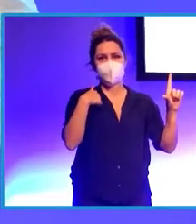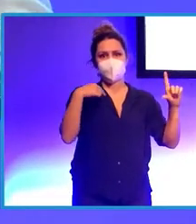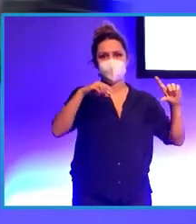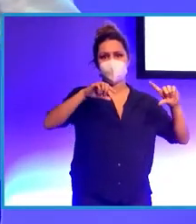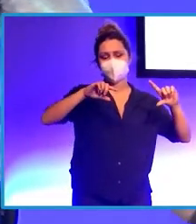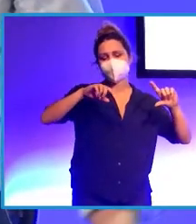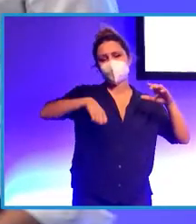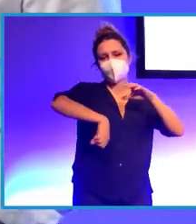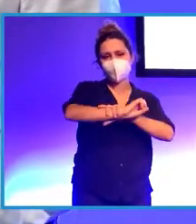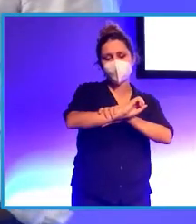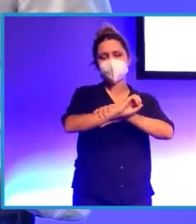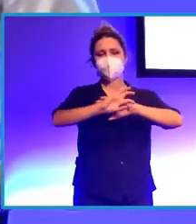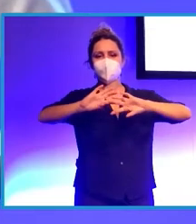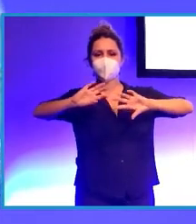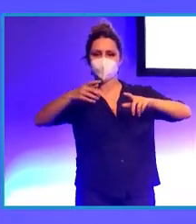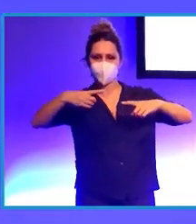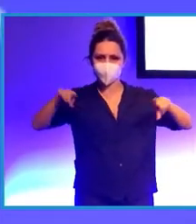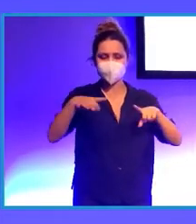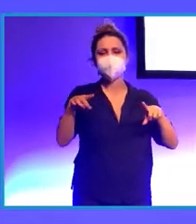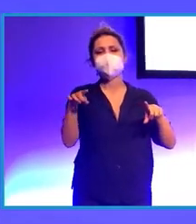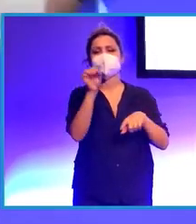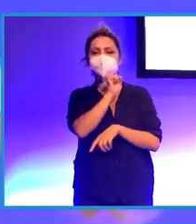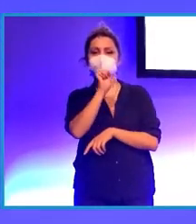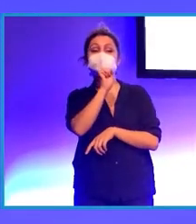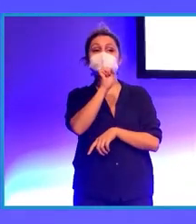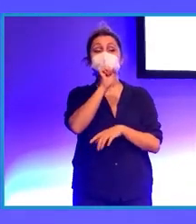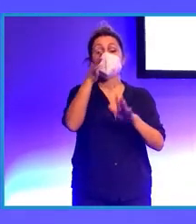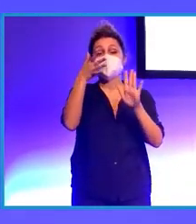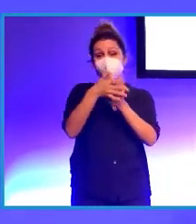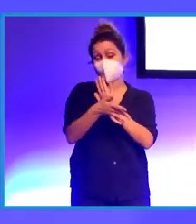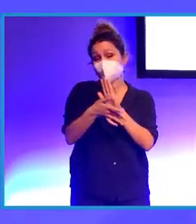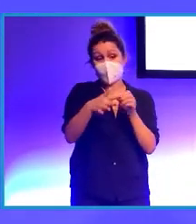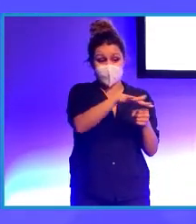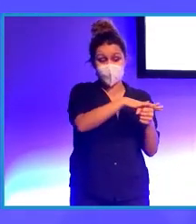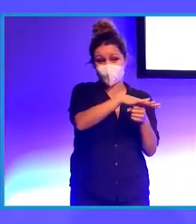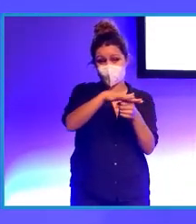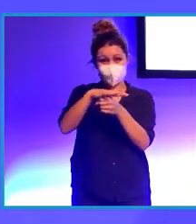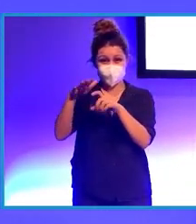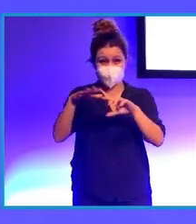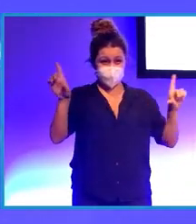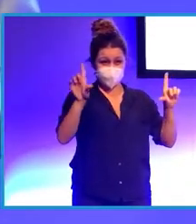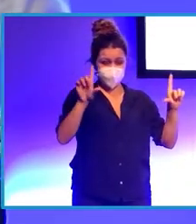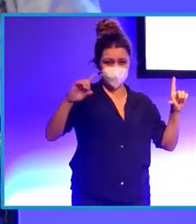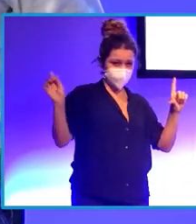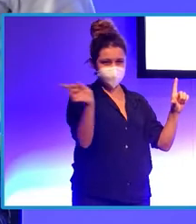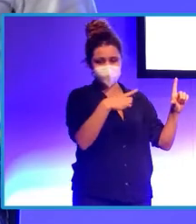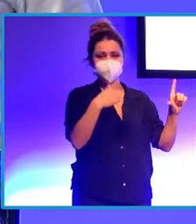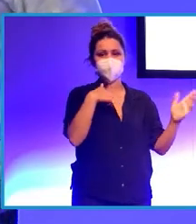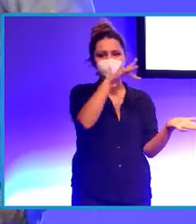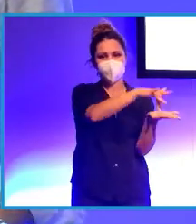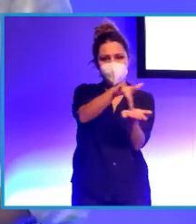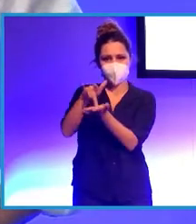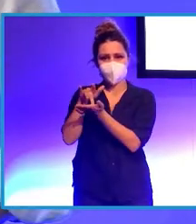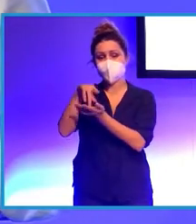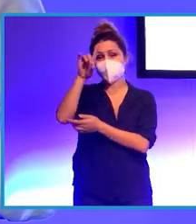buenas tardes. Todo tipo de retransmisiones. Yo no sé si ustedes recuerdan